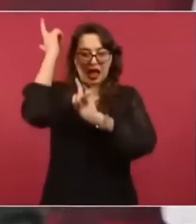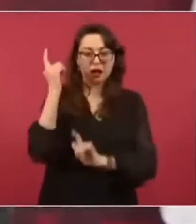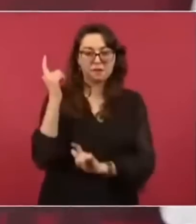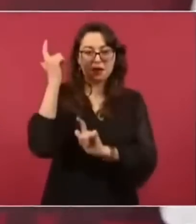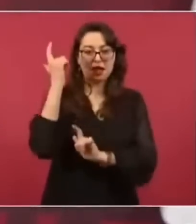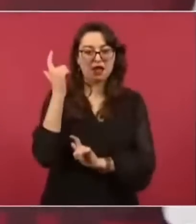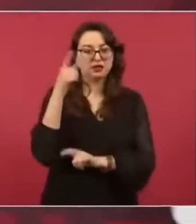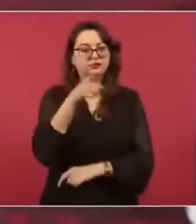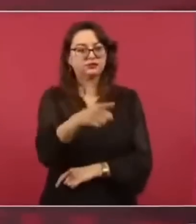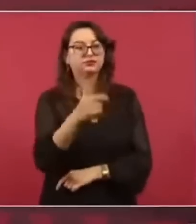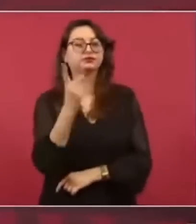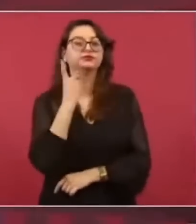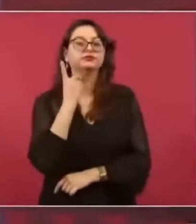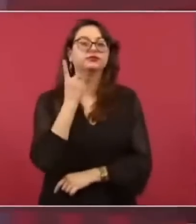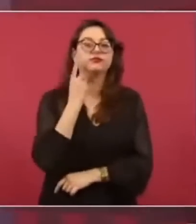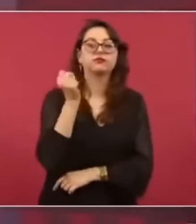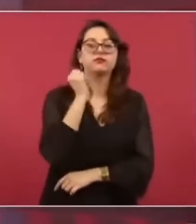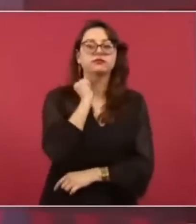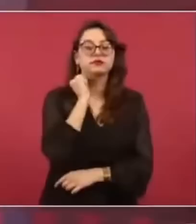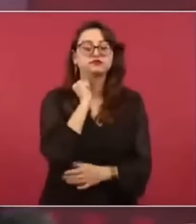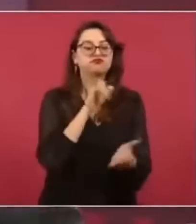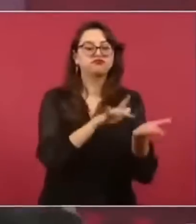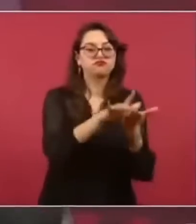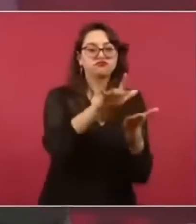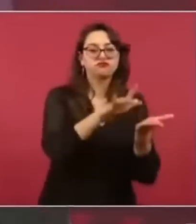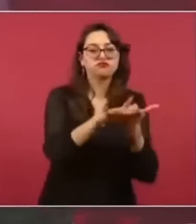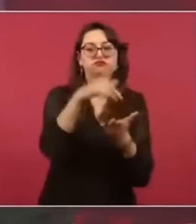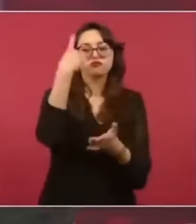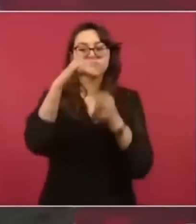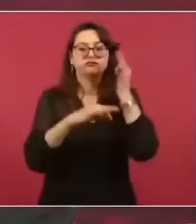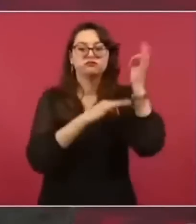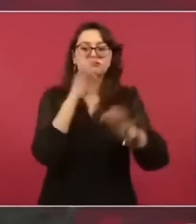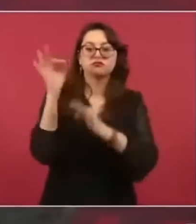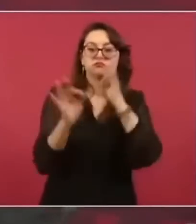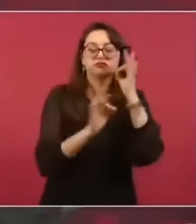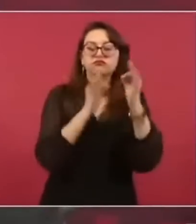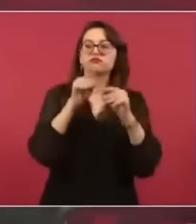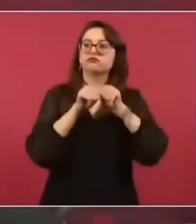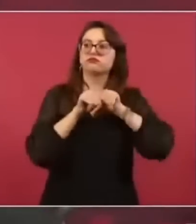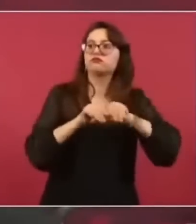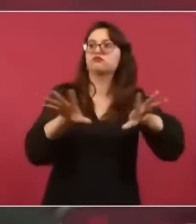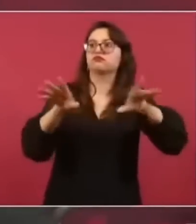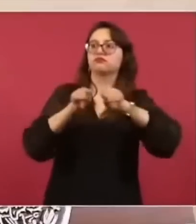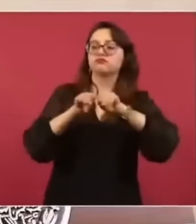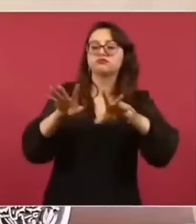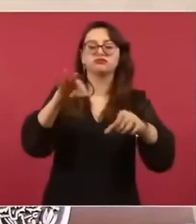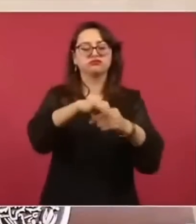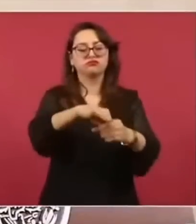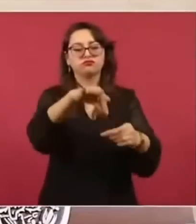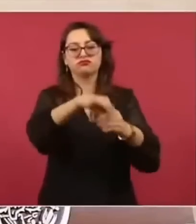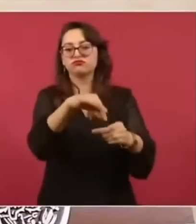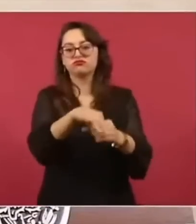apoyen a diputados y a senadores en sus campañas.